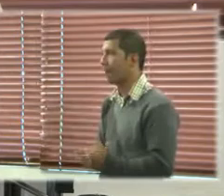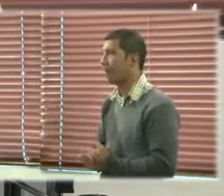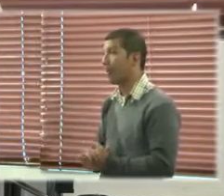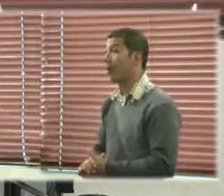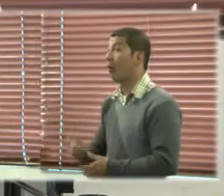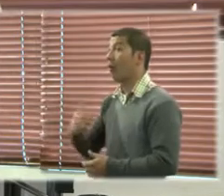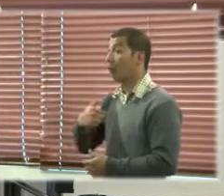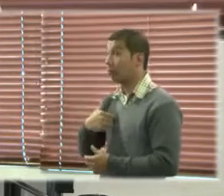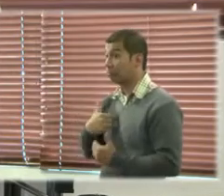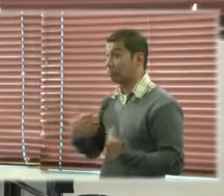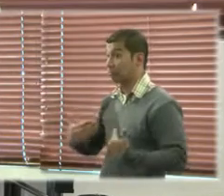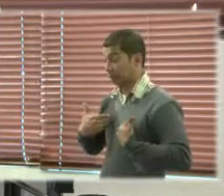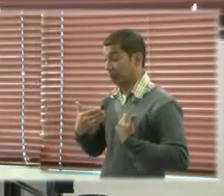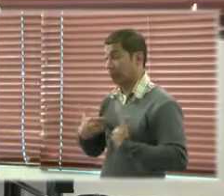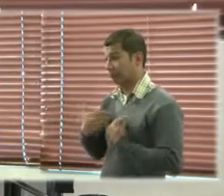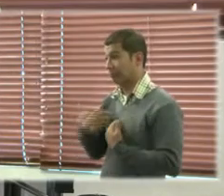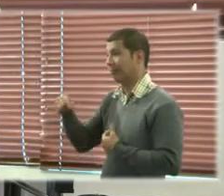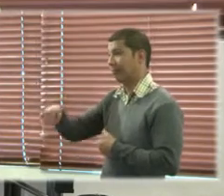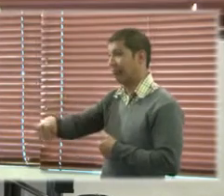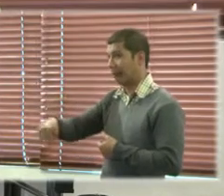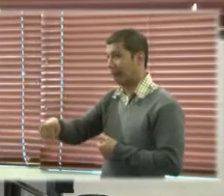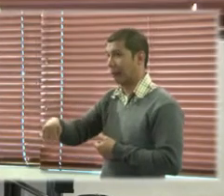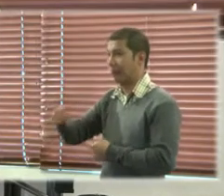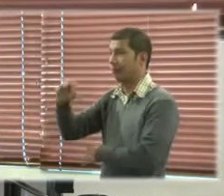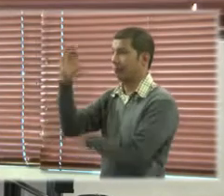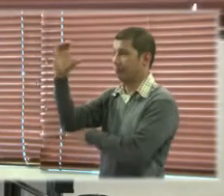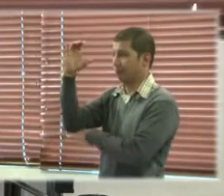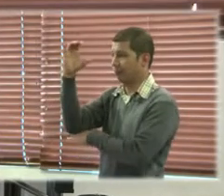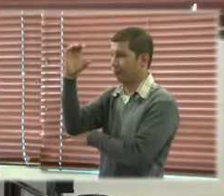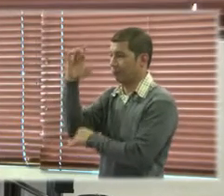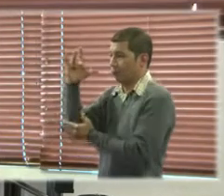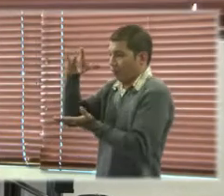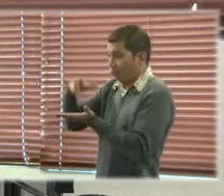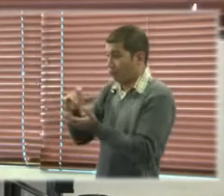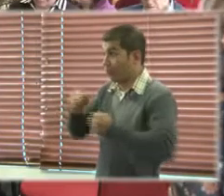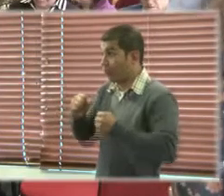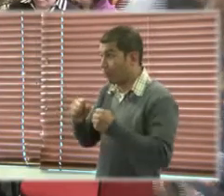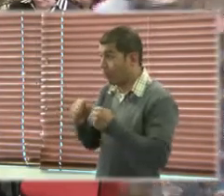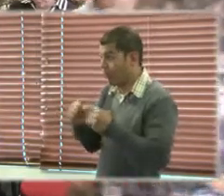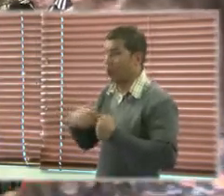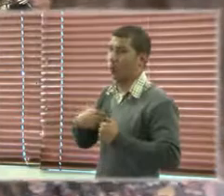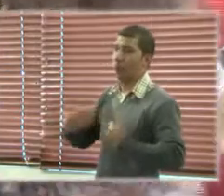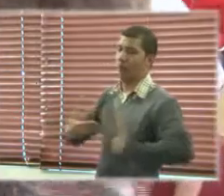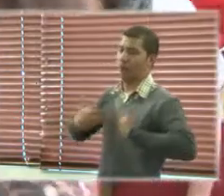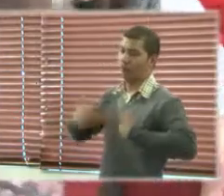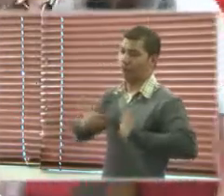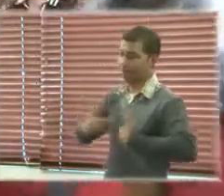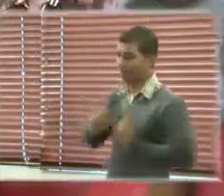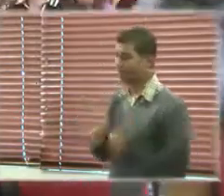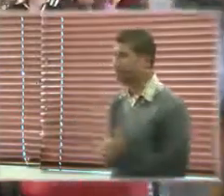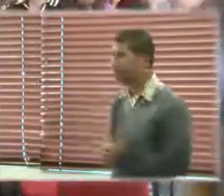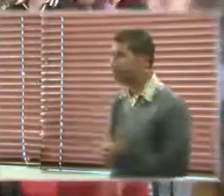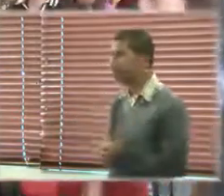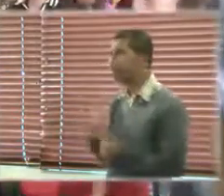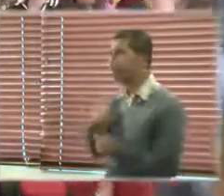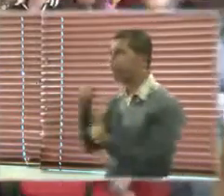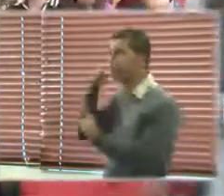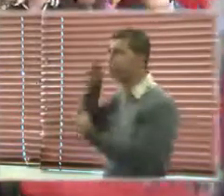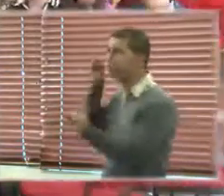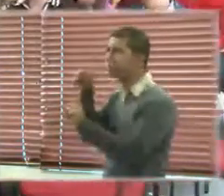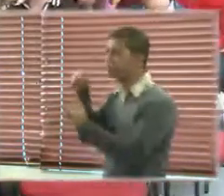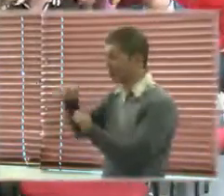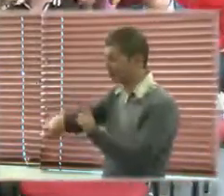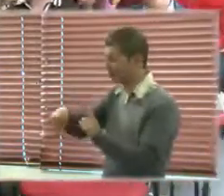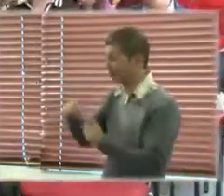realmente es un gusto poder estar aquí en Colombia, en Bogotá, el propósito principal de mi